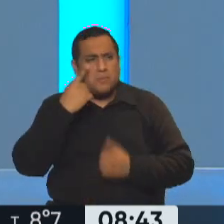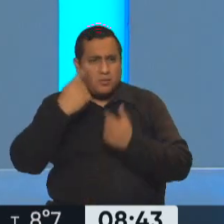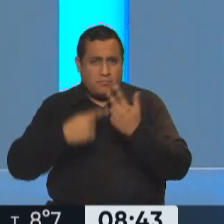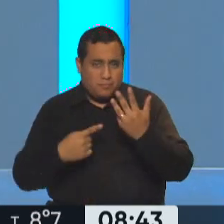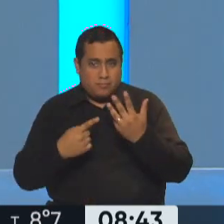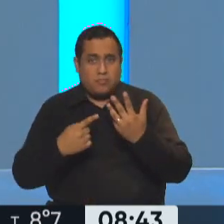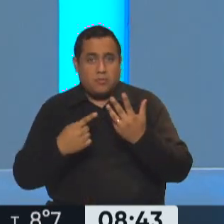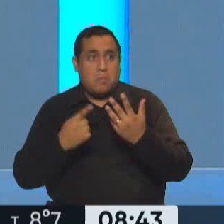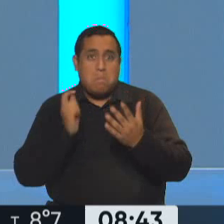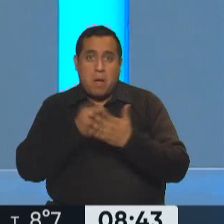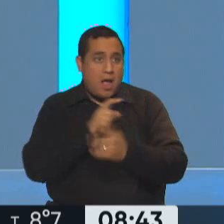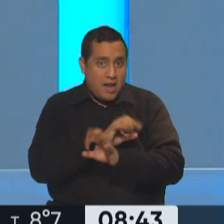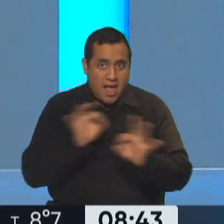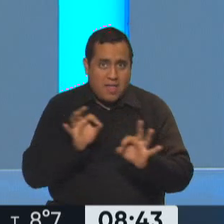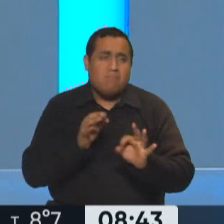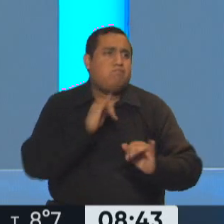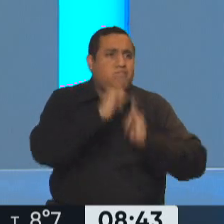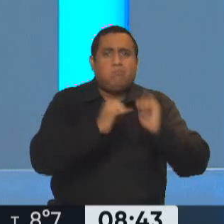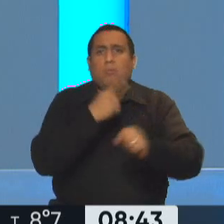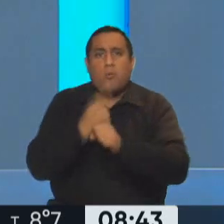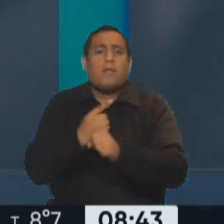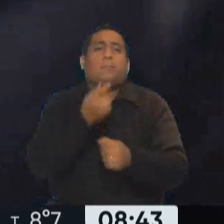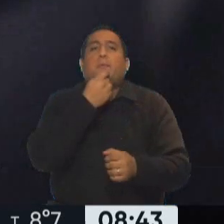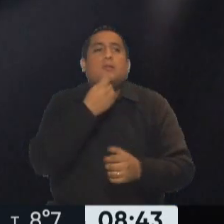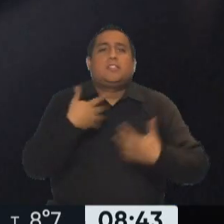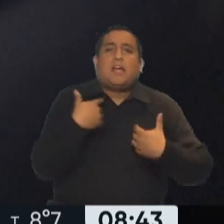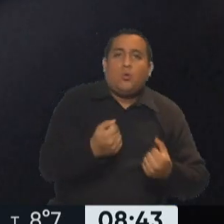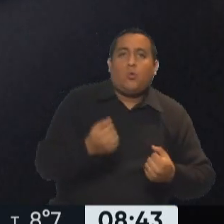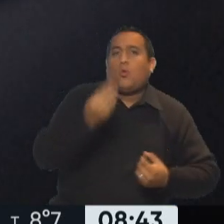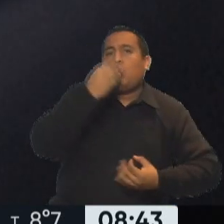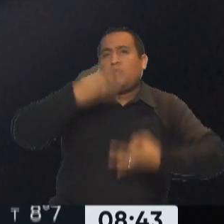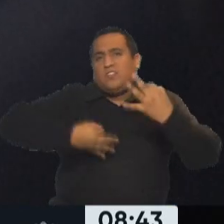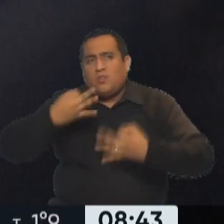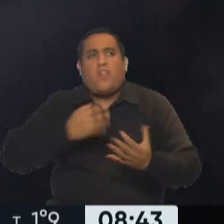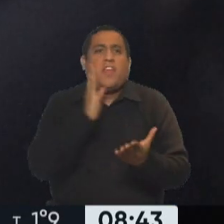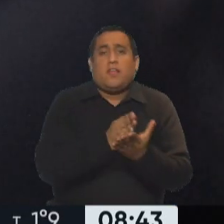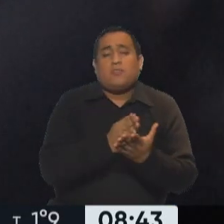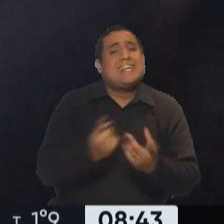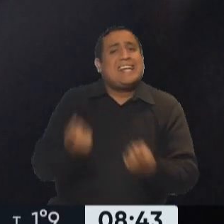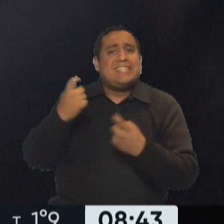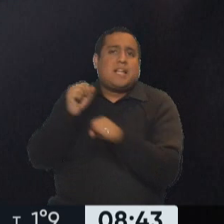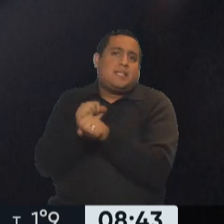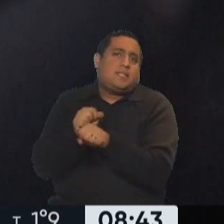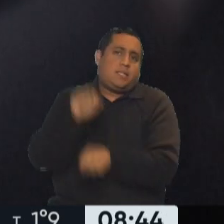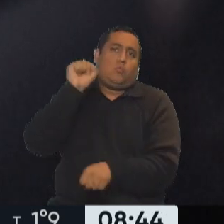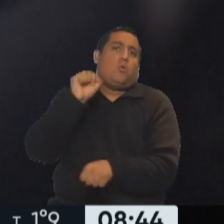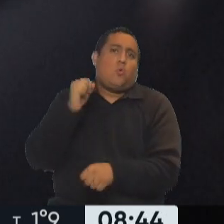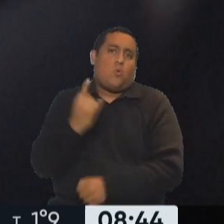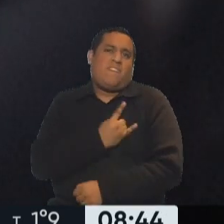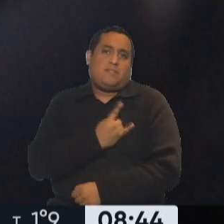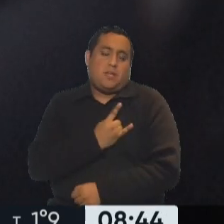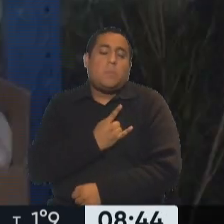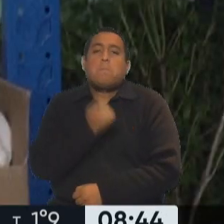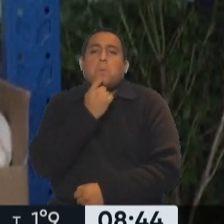complejos, es decir, ni de salud, ni de nutrición, ni de derecho, a menos que tengas un título universitario. Es decir, por ejemplo,